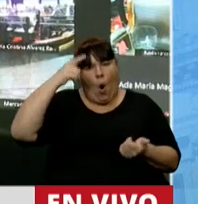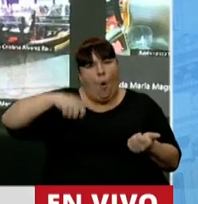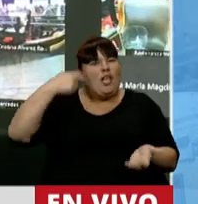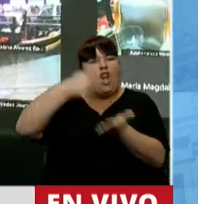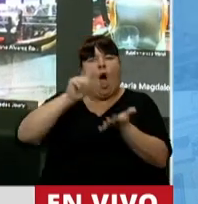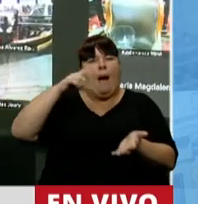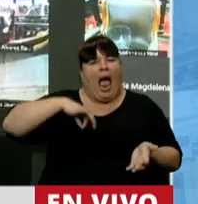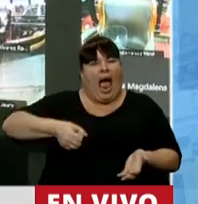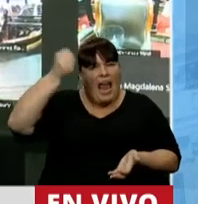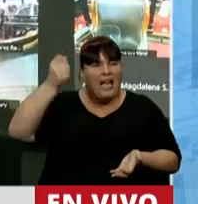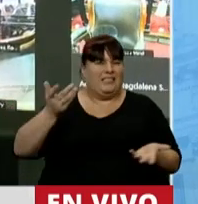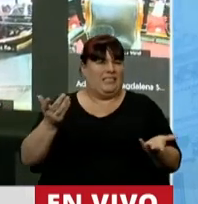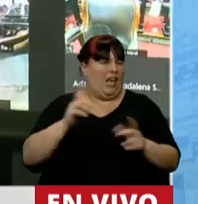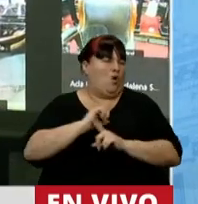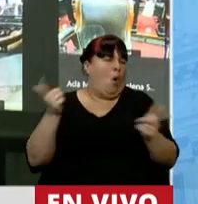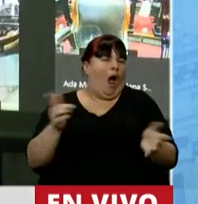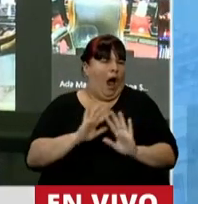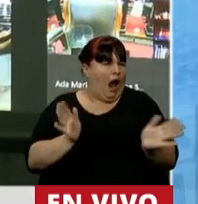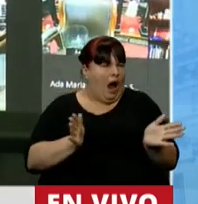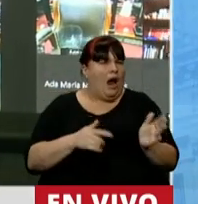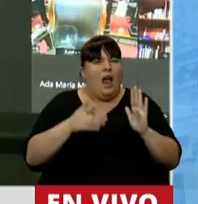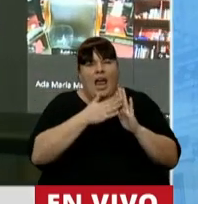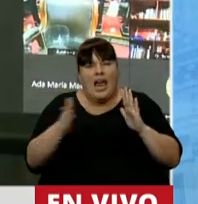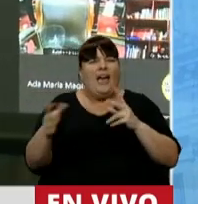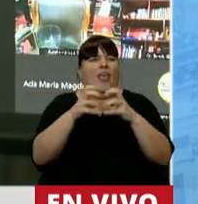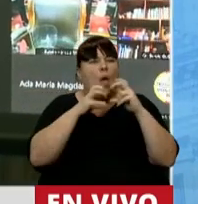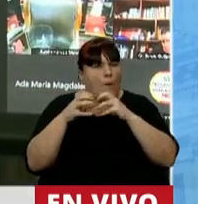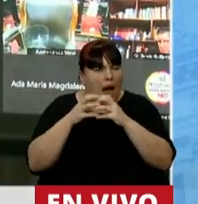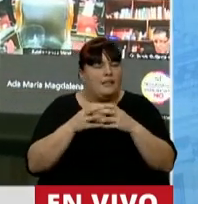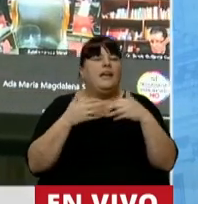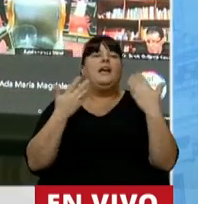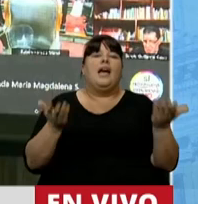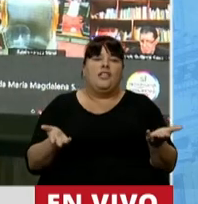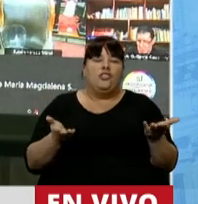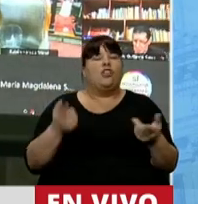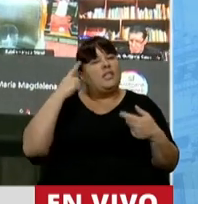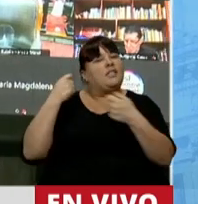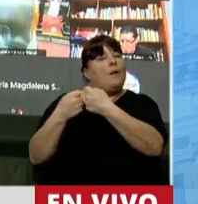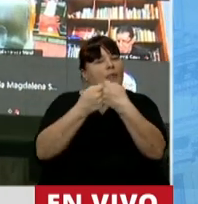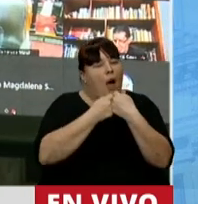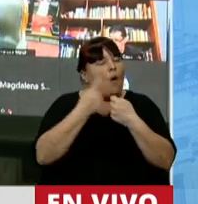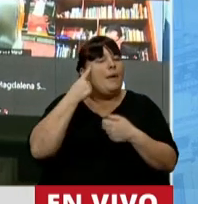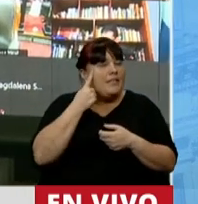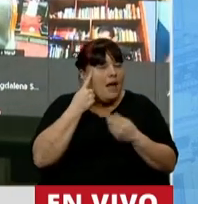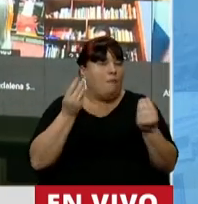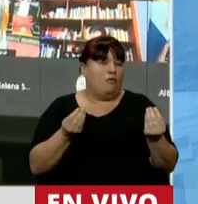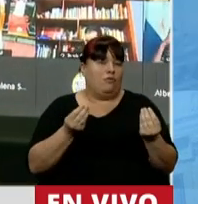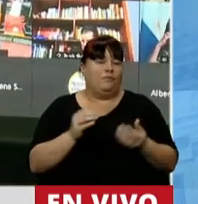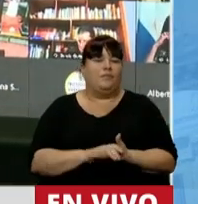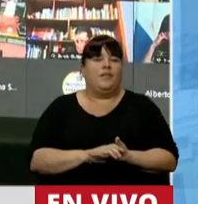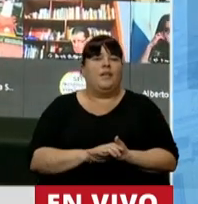jueces que no pagan ganancias, inconcebible. Transitamos ese debate y entonces compartimos la idea de que